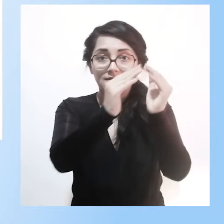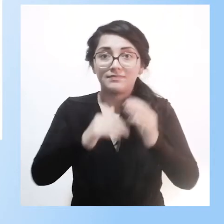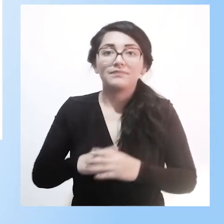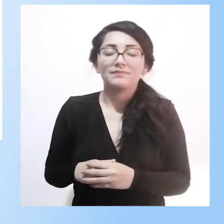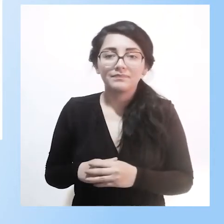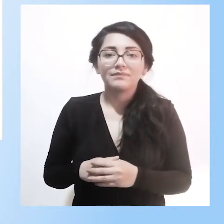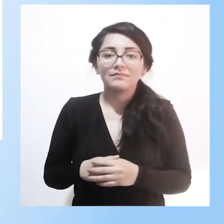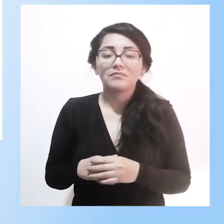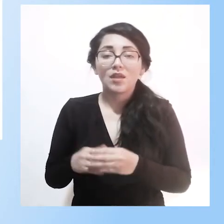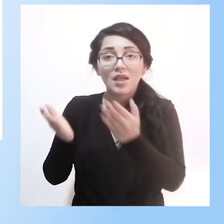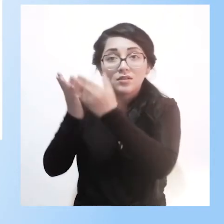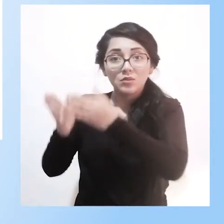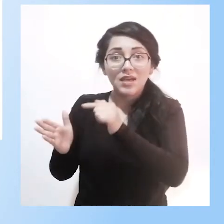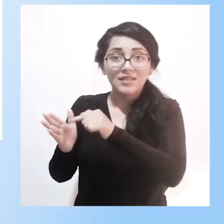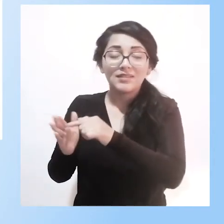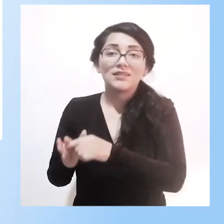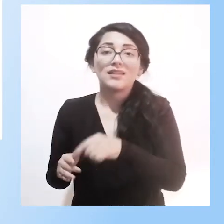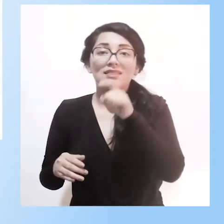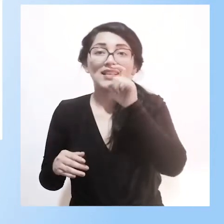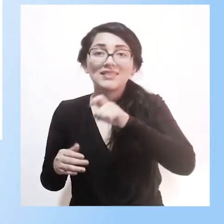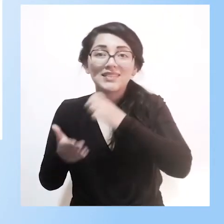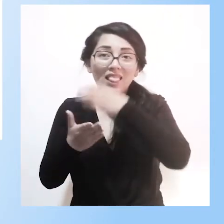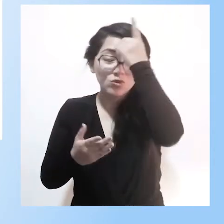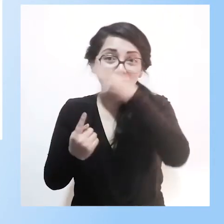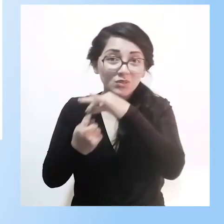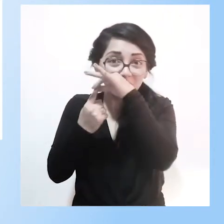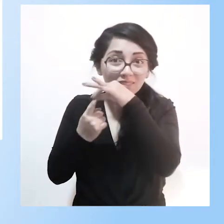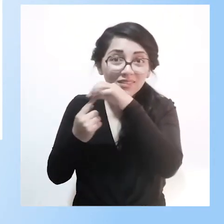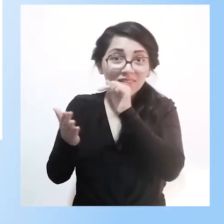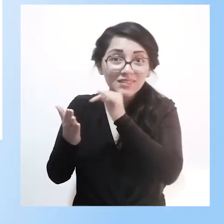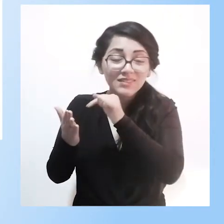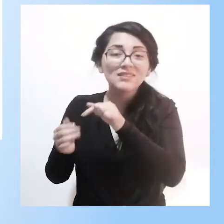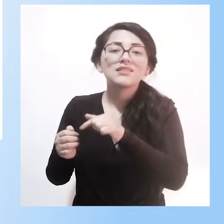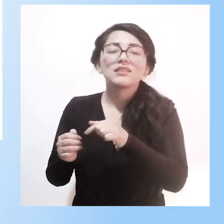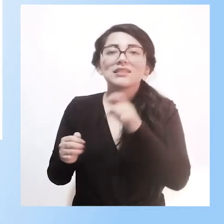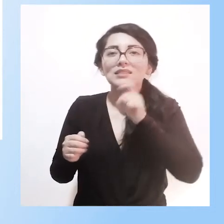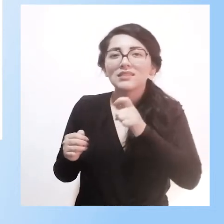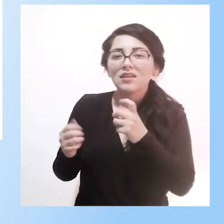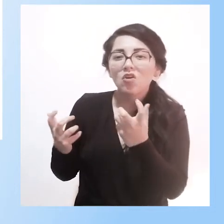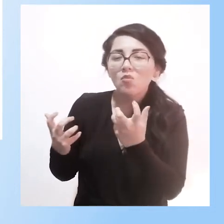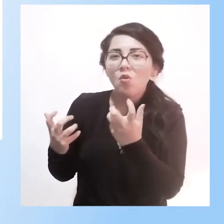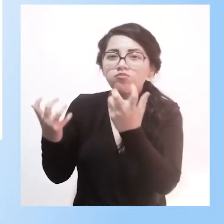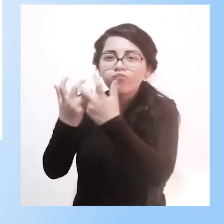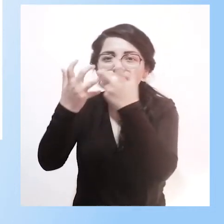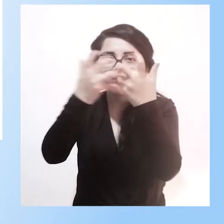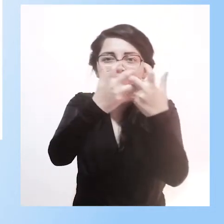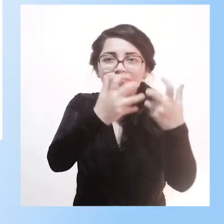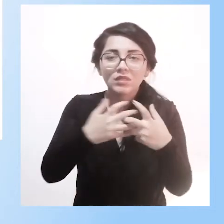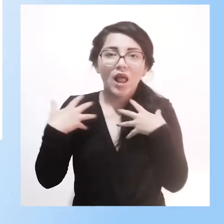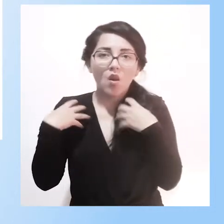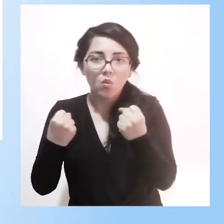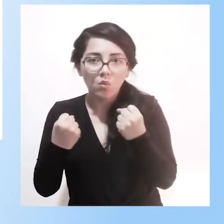Un estudiante con necesidades educativas especiales necesita una correcta articulación en los ámbitos de salud,